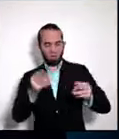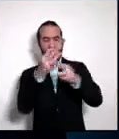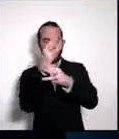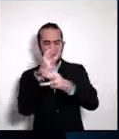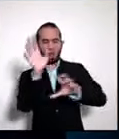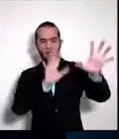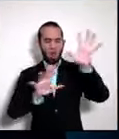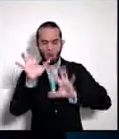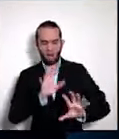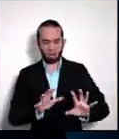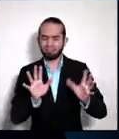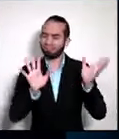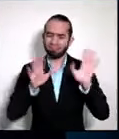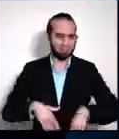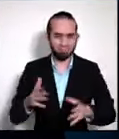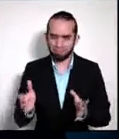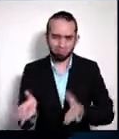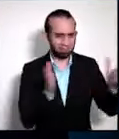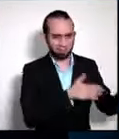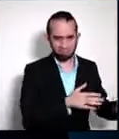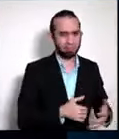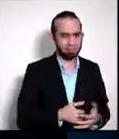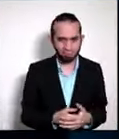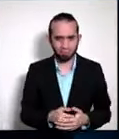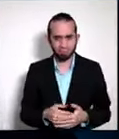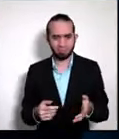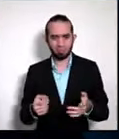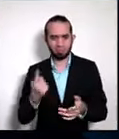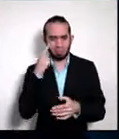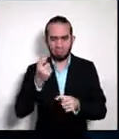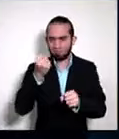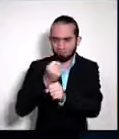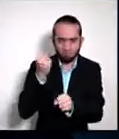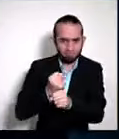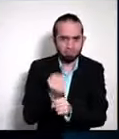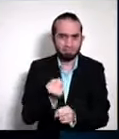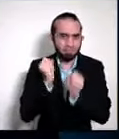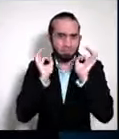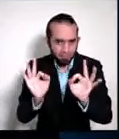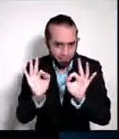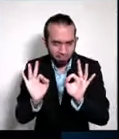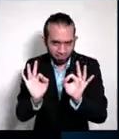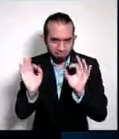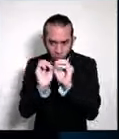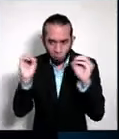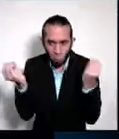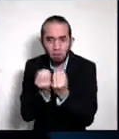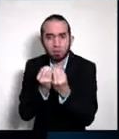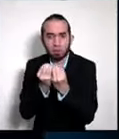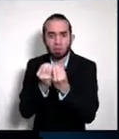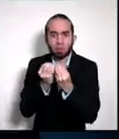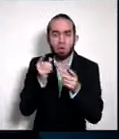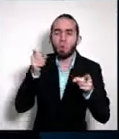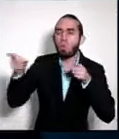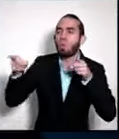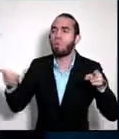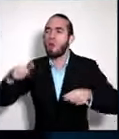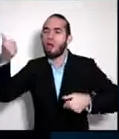para validar el desempeño de una organización o la otra